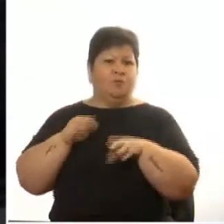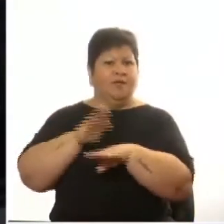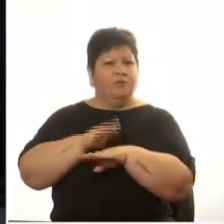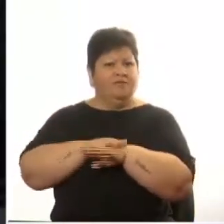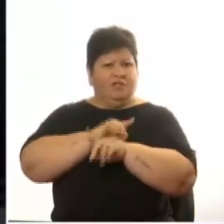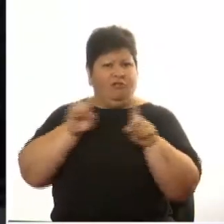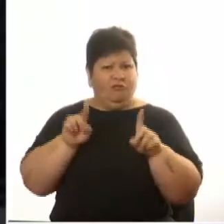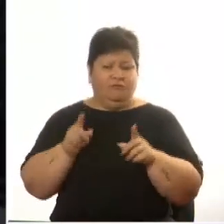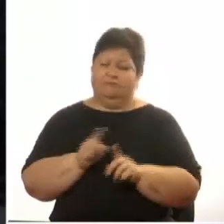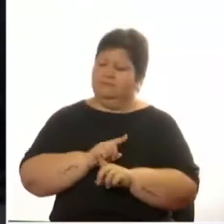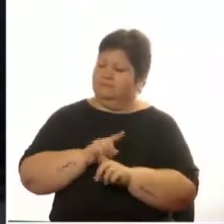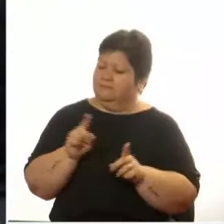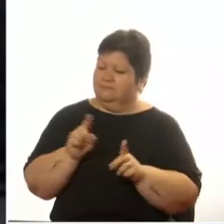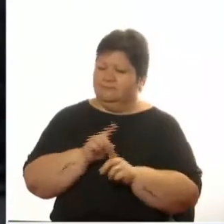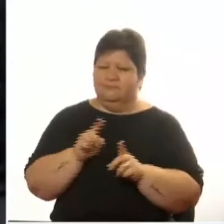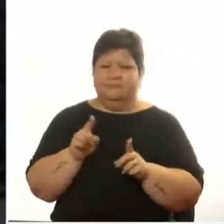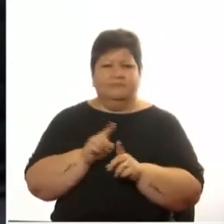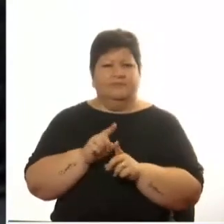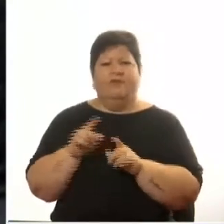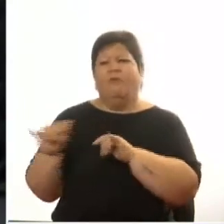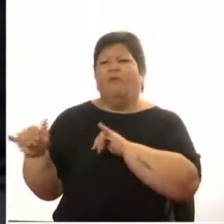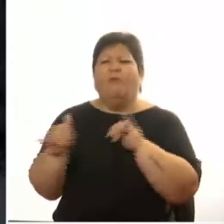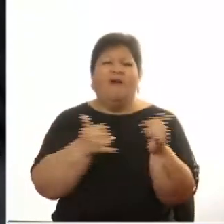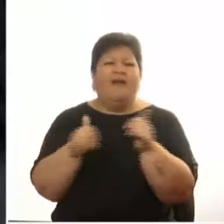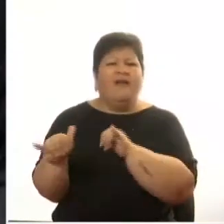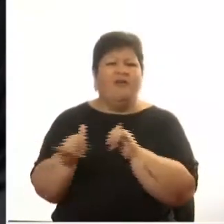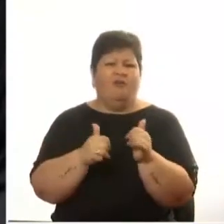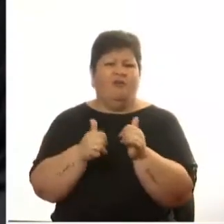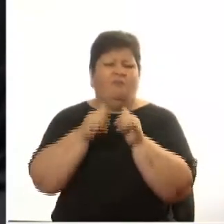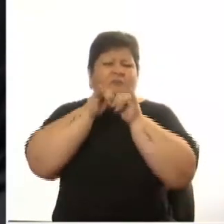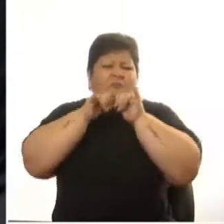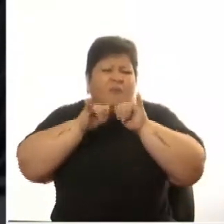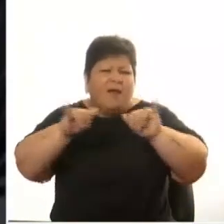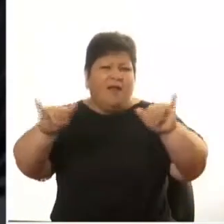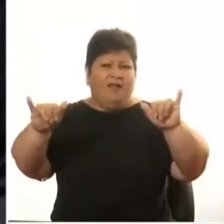no hacen juegos propaganda